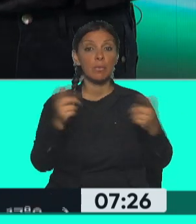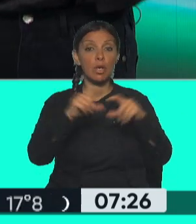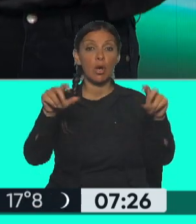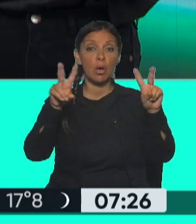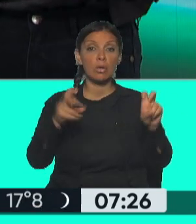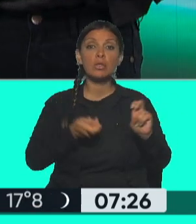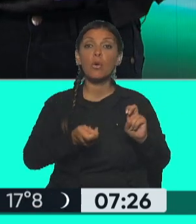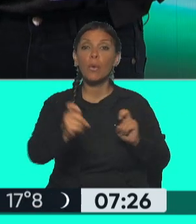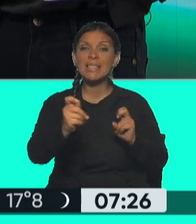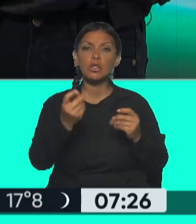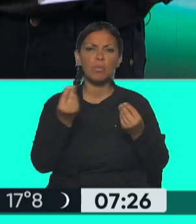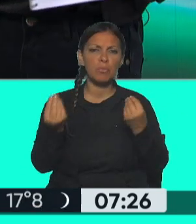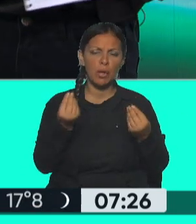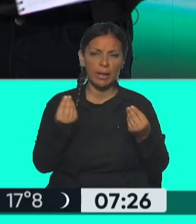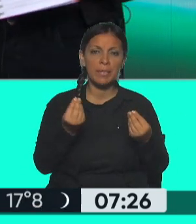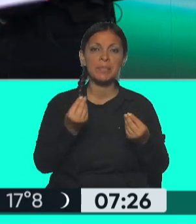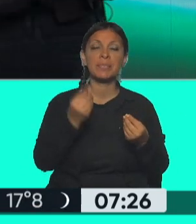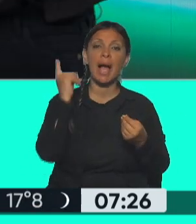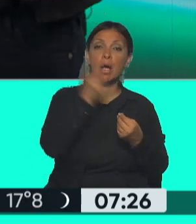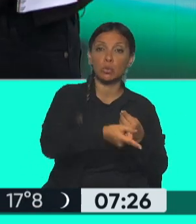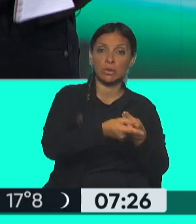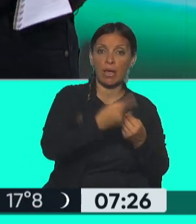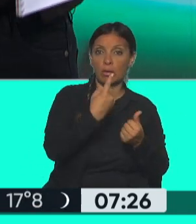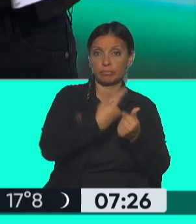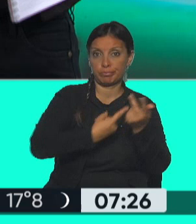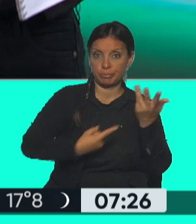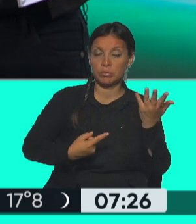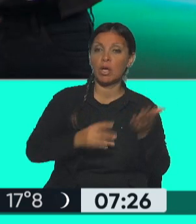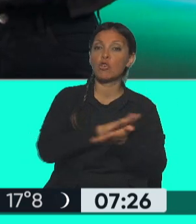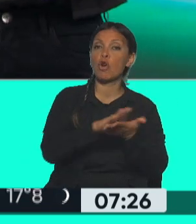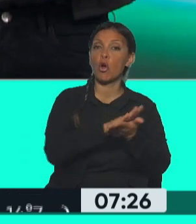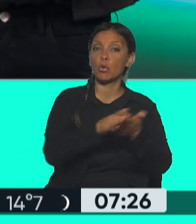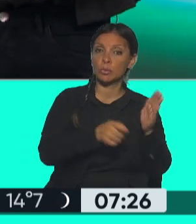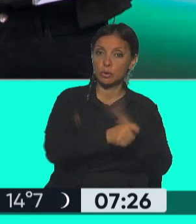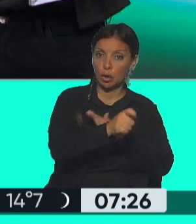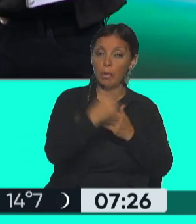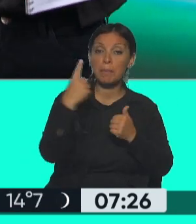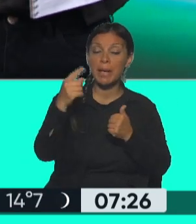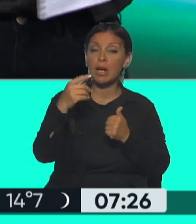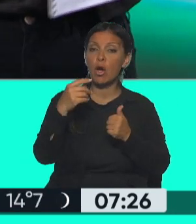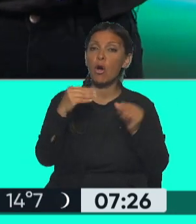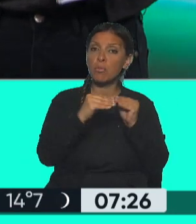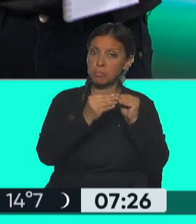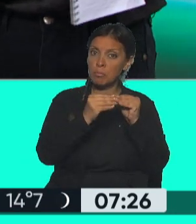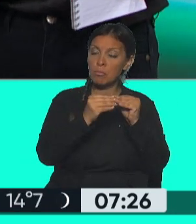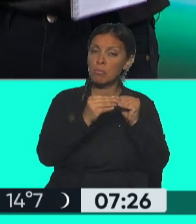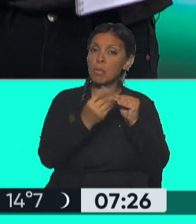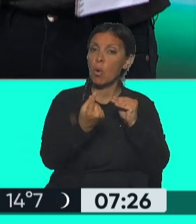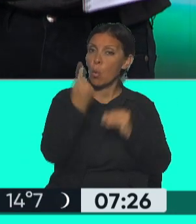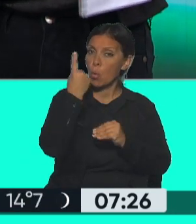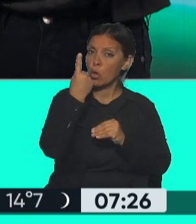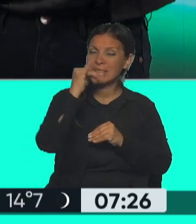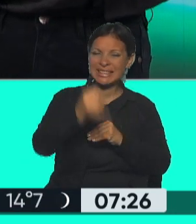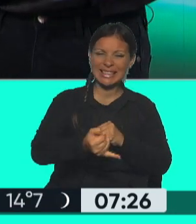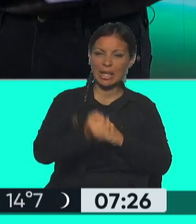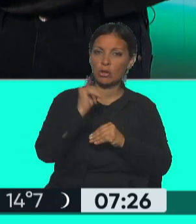recordar que Guillermo Lazo está acusado de varios delitos de corrupción, pero el Tribunal Constitucional admitió solo uno en particular, que va